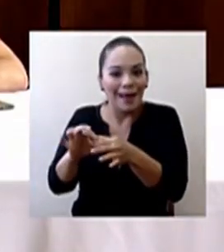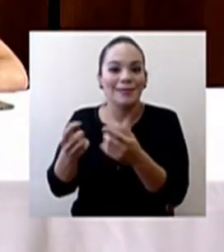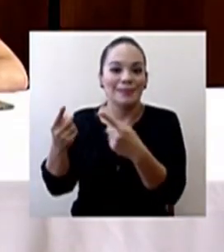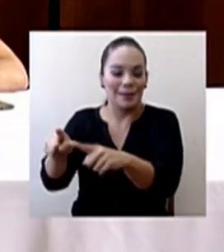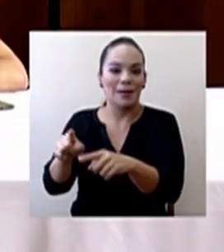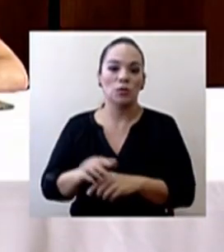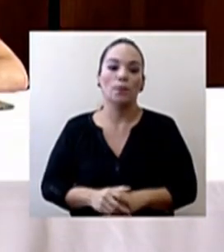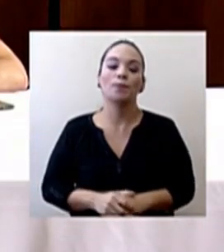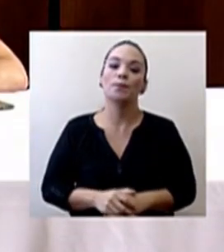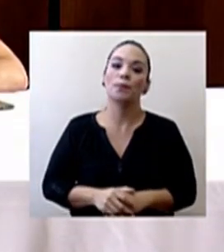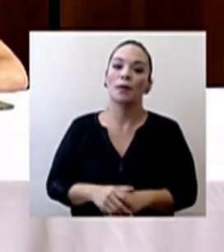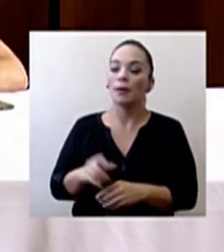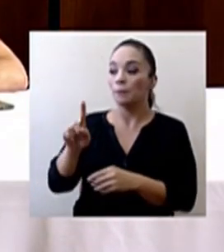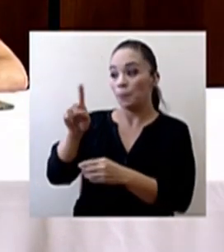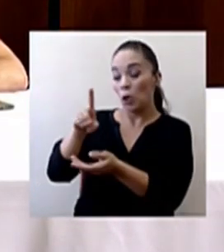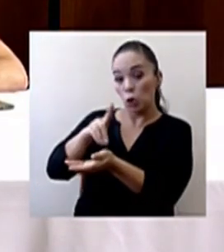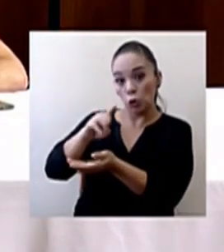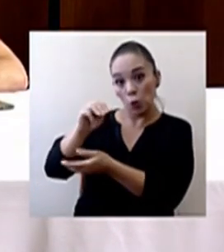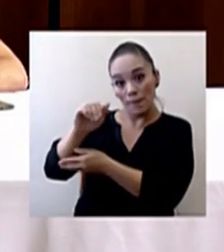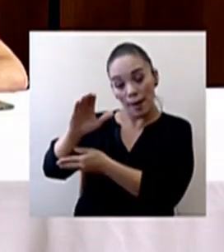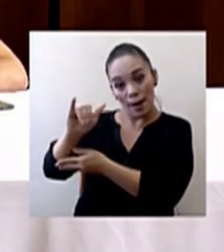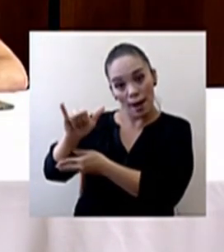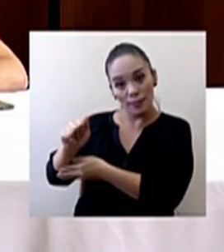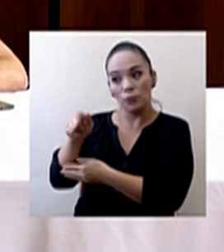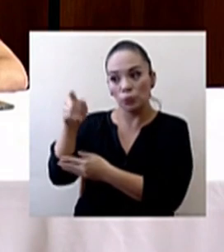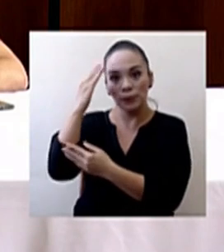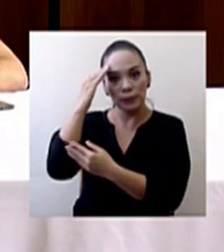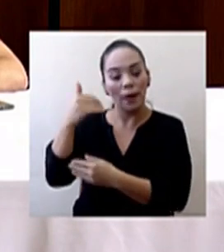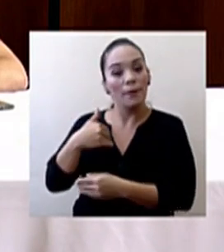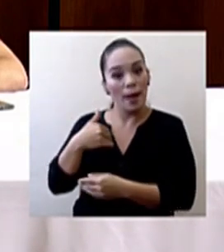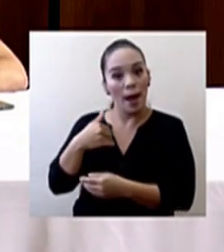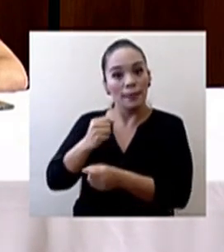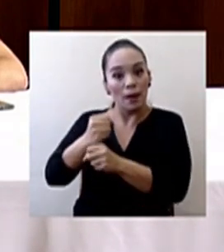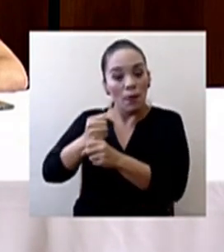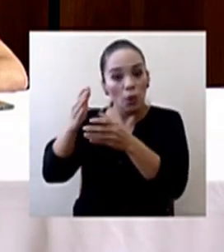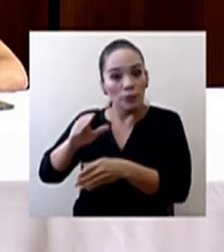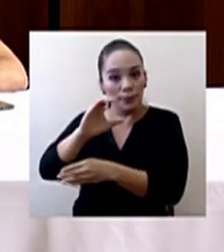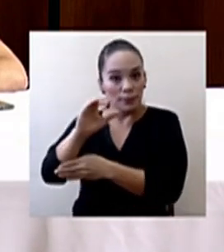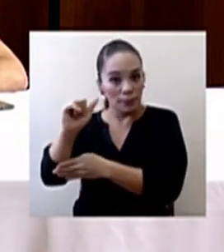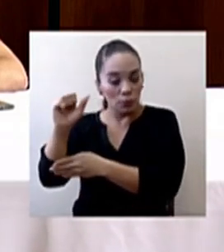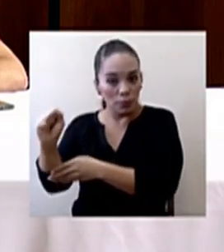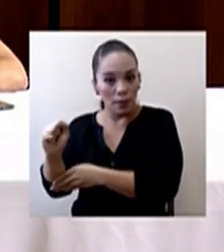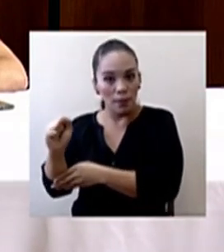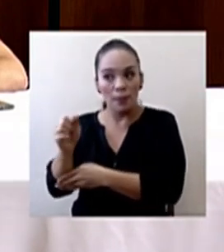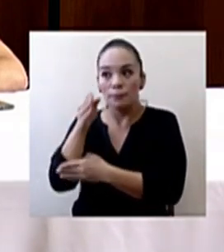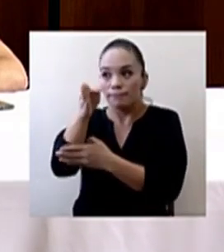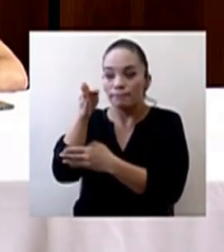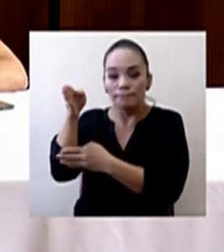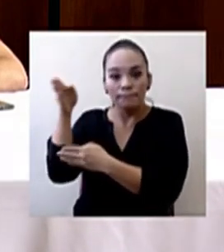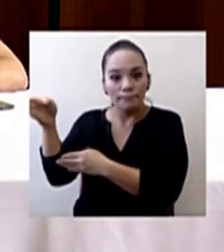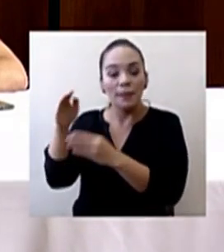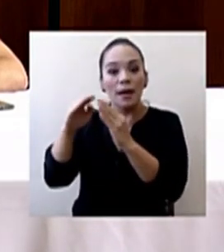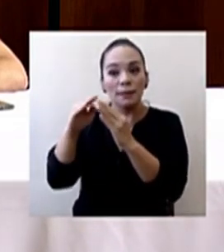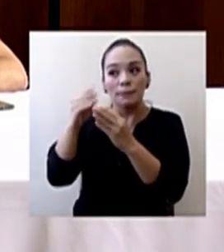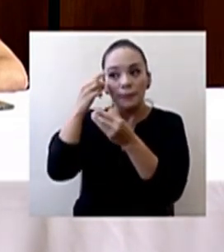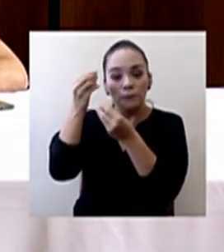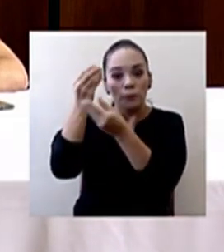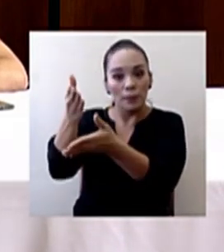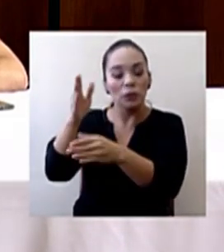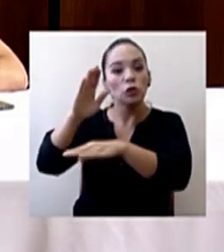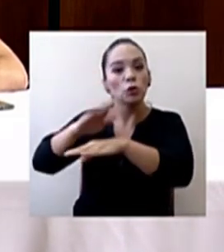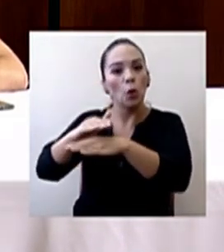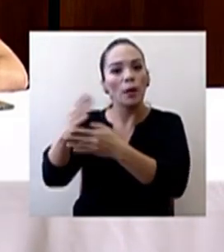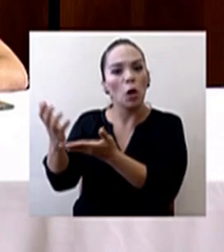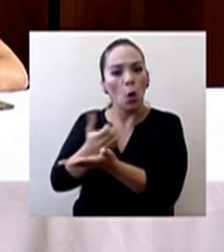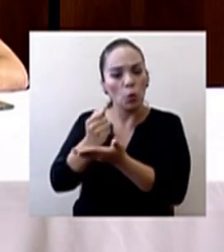Doctor Macaya, ¿tienen conocimiento de que hay trabajadores de la Caja que se están presentando a casas de personas para notificarles sobre cobros de